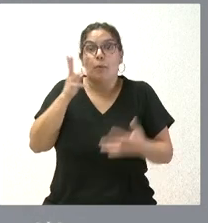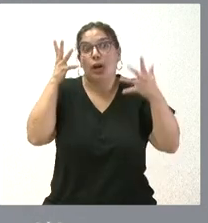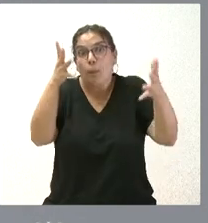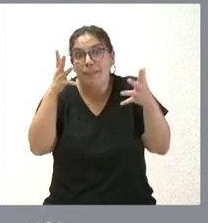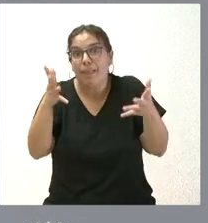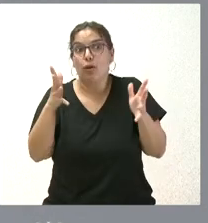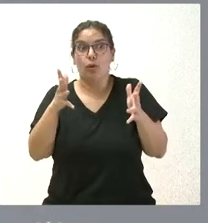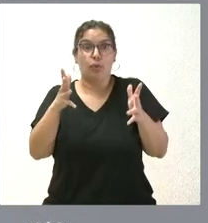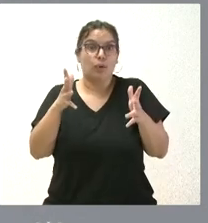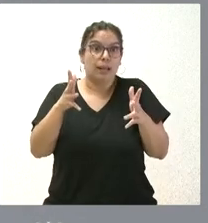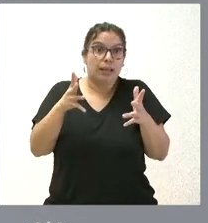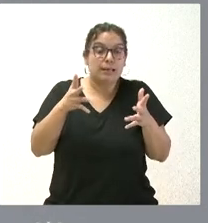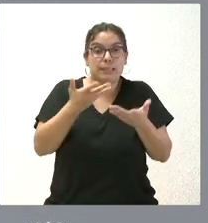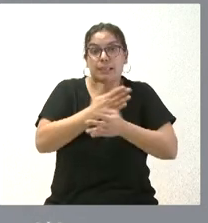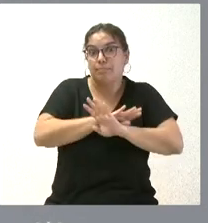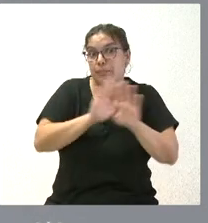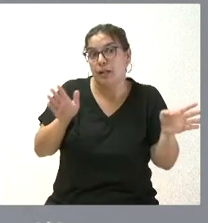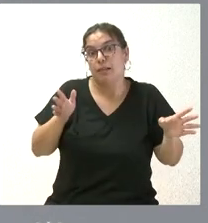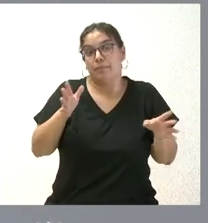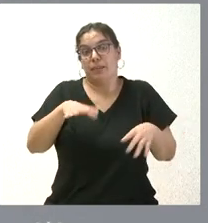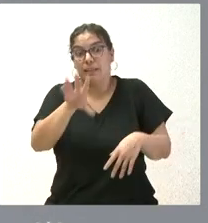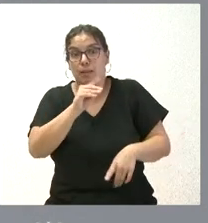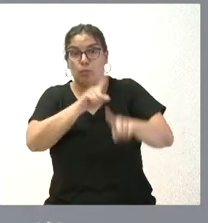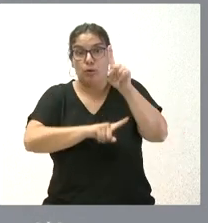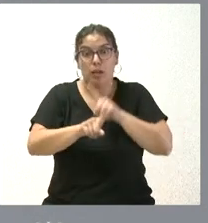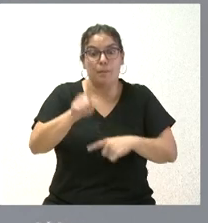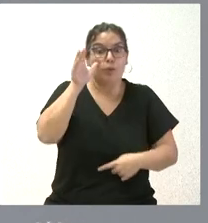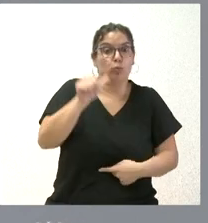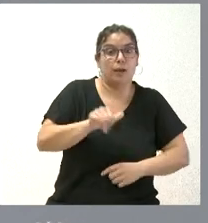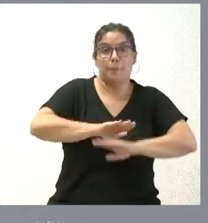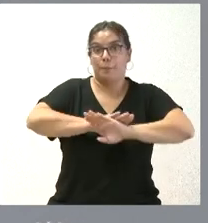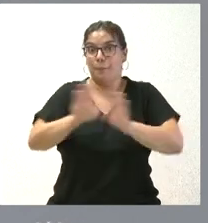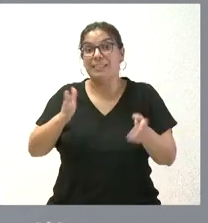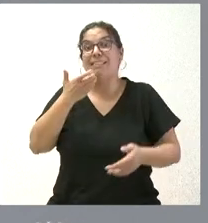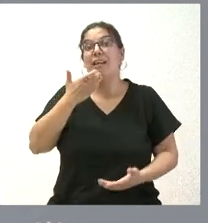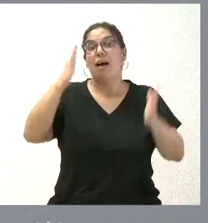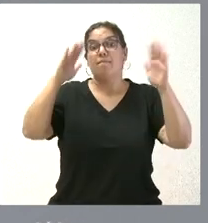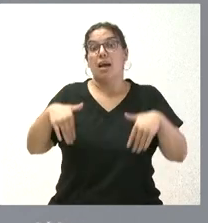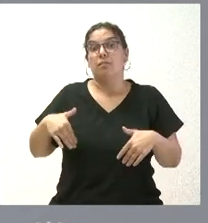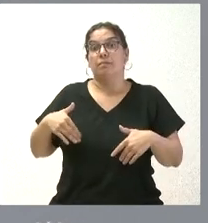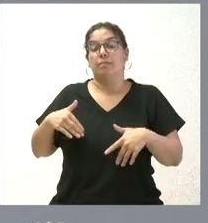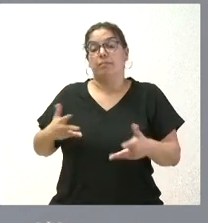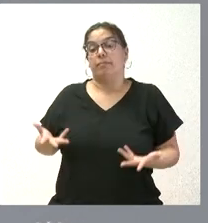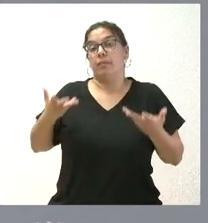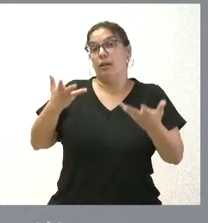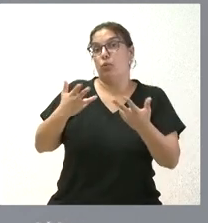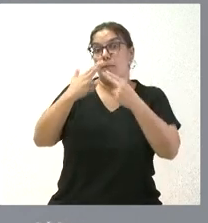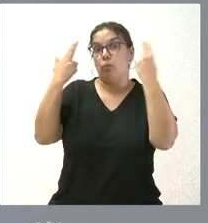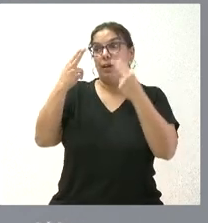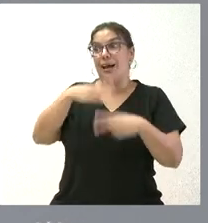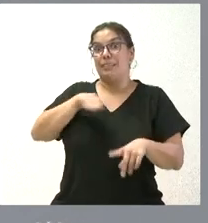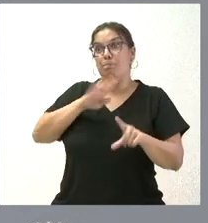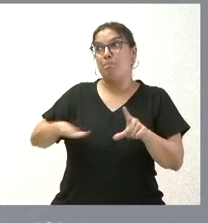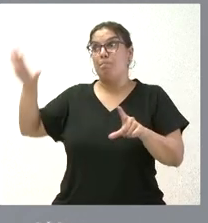recomendamos siempre desde la cercanía y entender el problema de los ganaderos. Y, lógicamente, si finalmente no hay ayudas públicas del Gobierno de España,